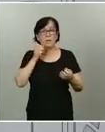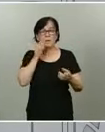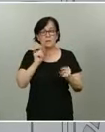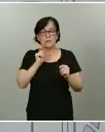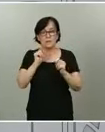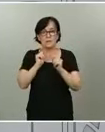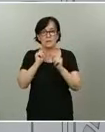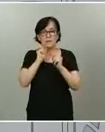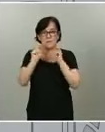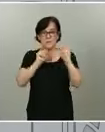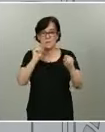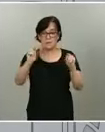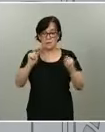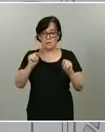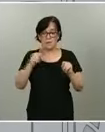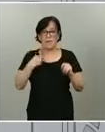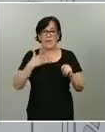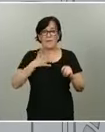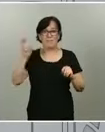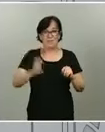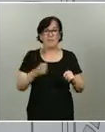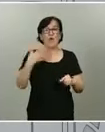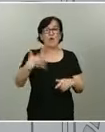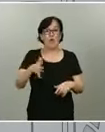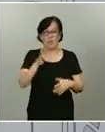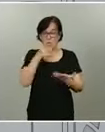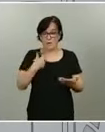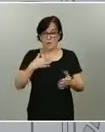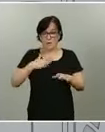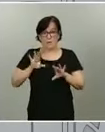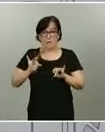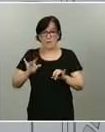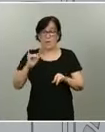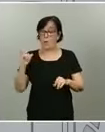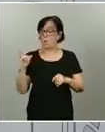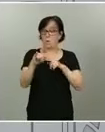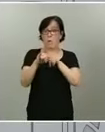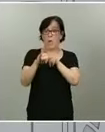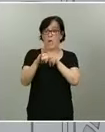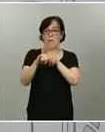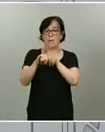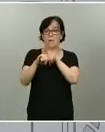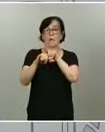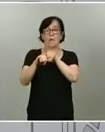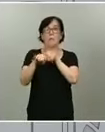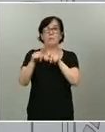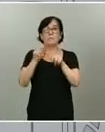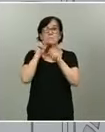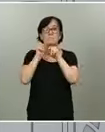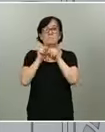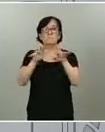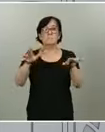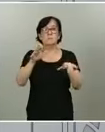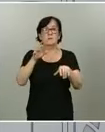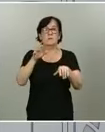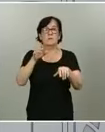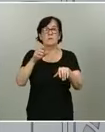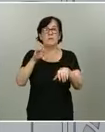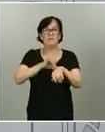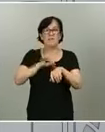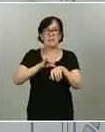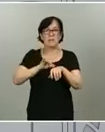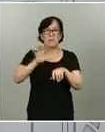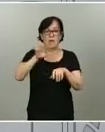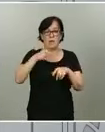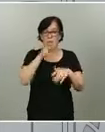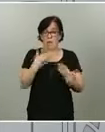de origen. Si en un país de origen de un vuelo hay una transmisión de la enfermedad mucho más alta de la que tenemos en nuestro